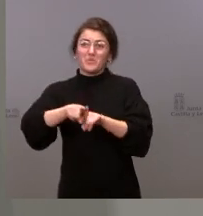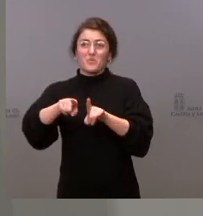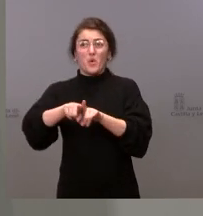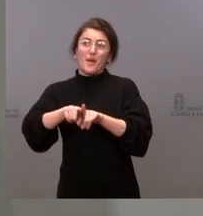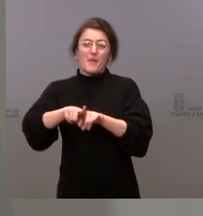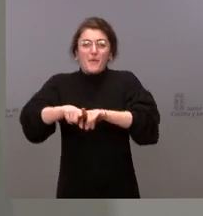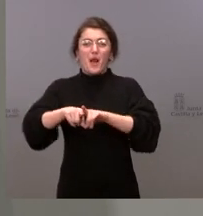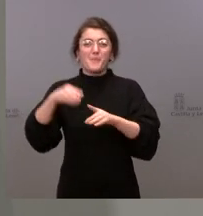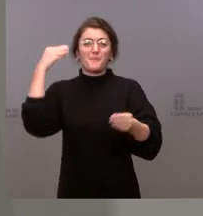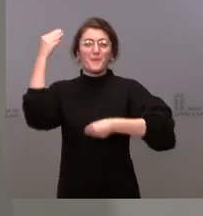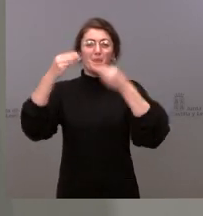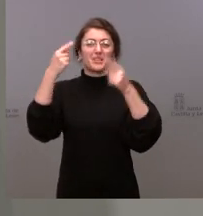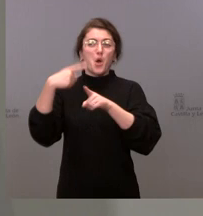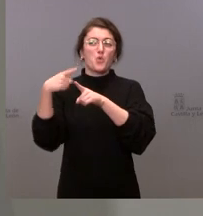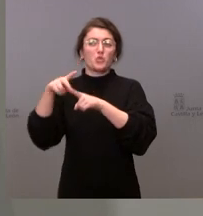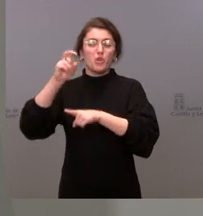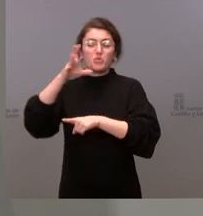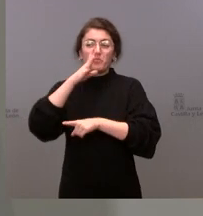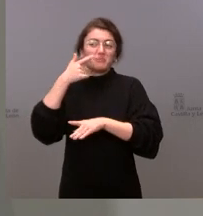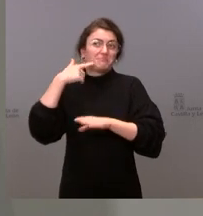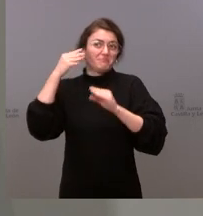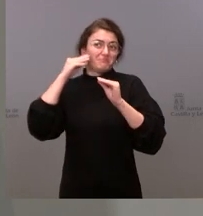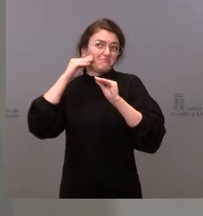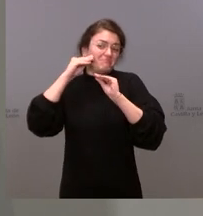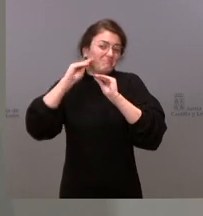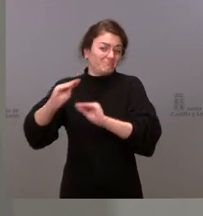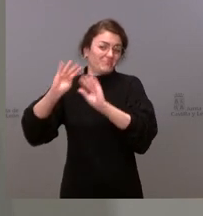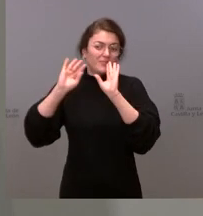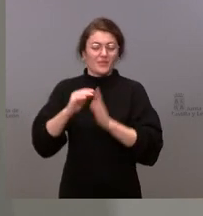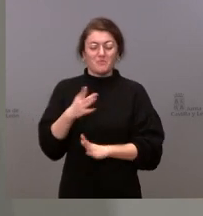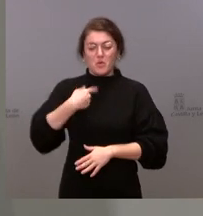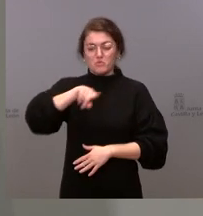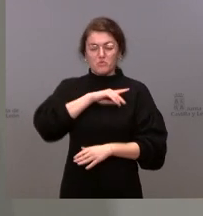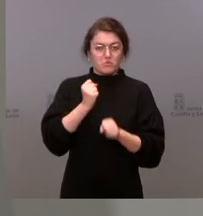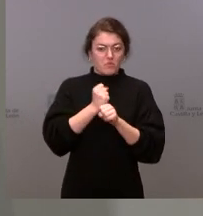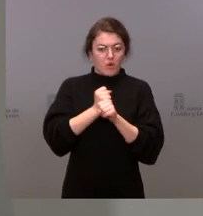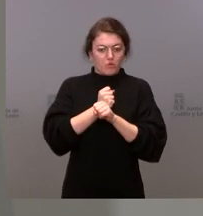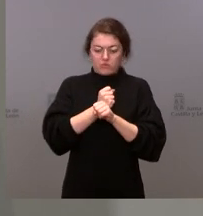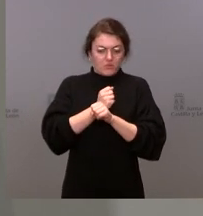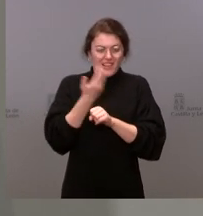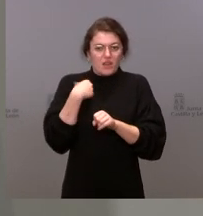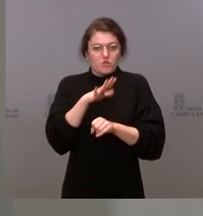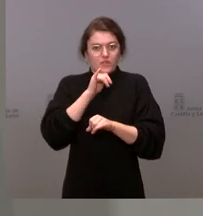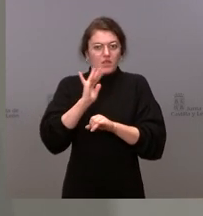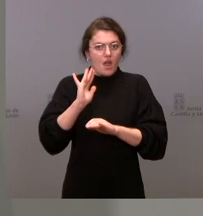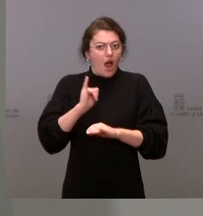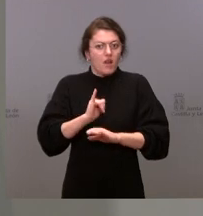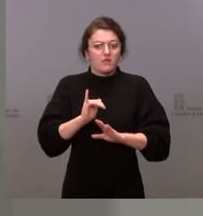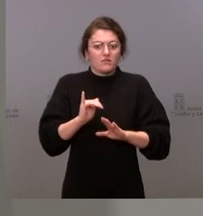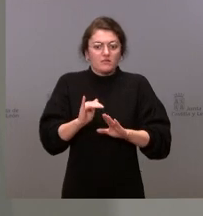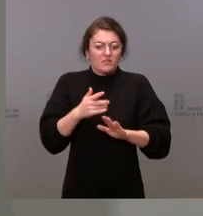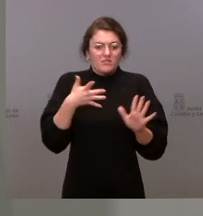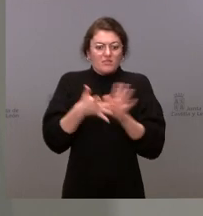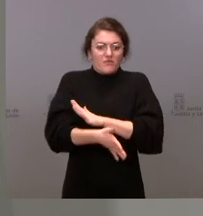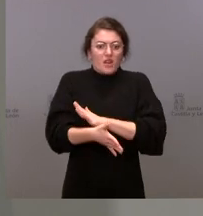estar. Nosotros tenemos suficiente tarea con ocuparnos de esto como para estar pensando en convocar elecciones. Por